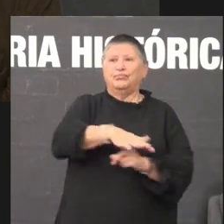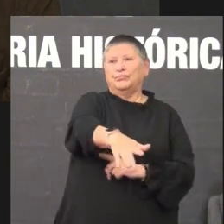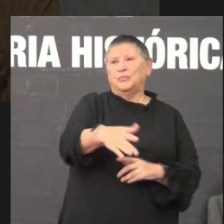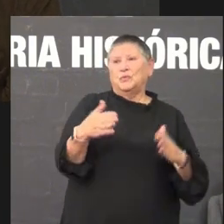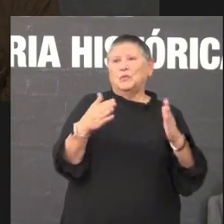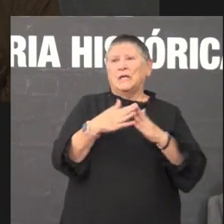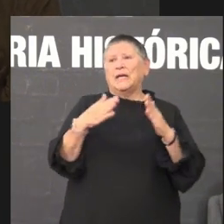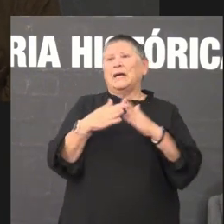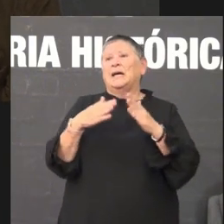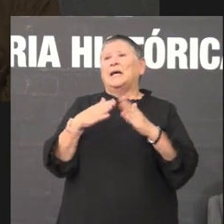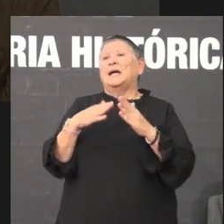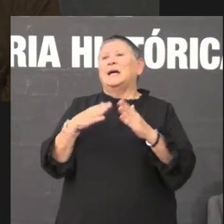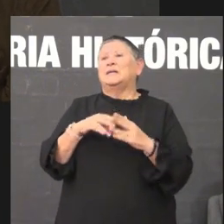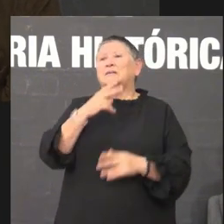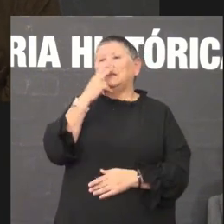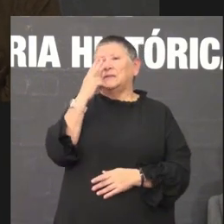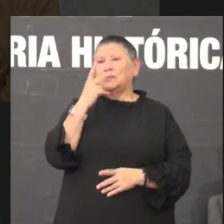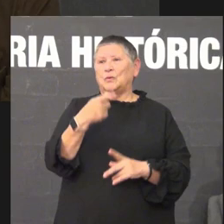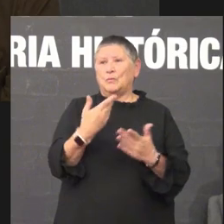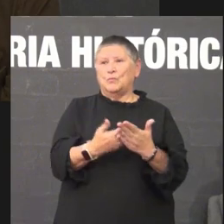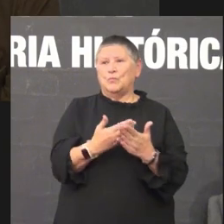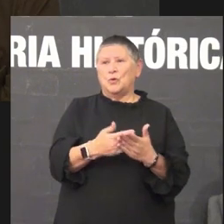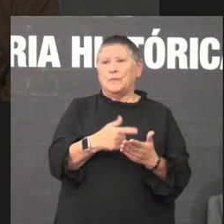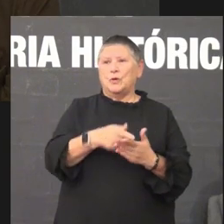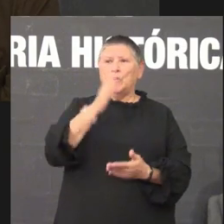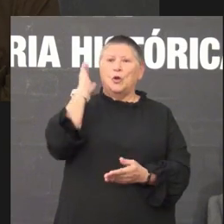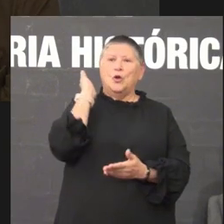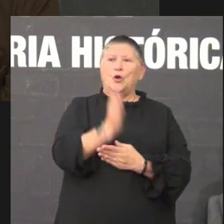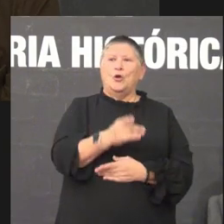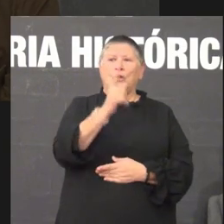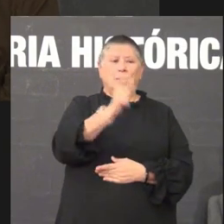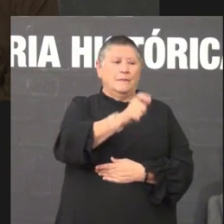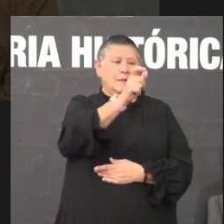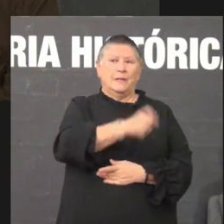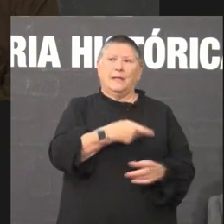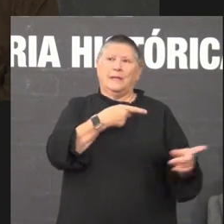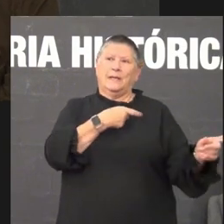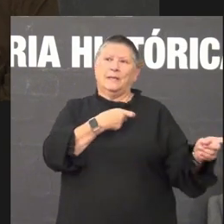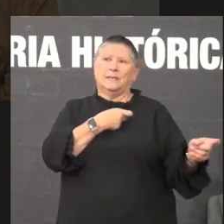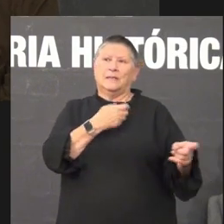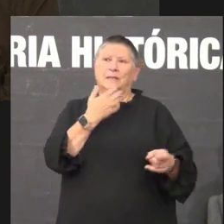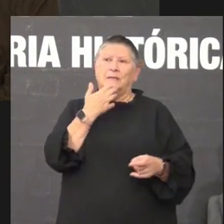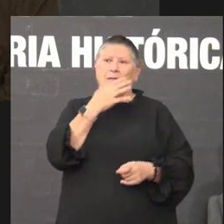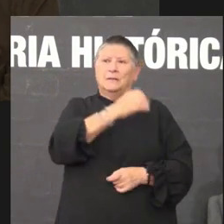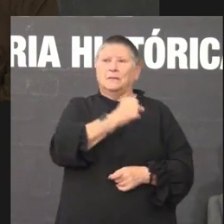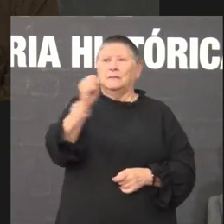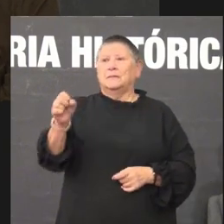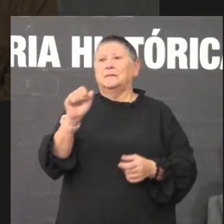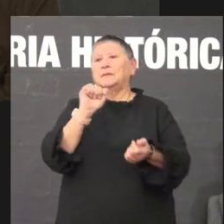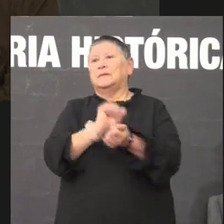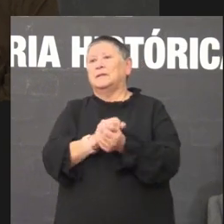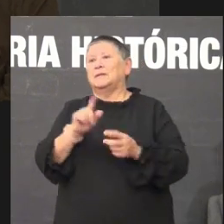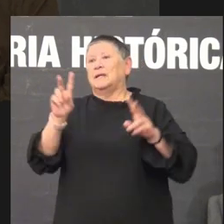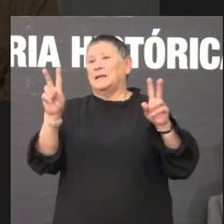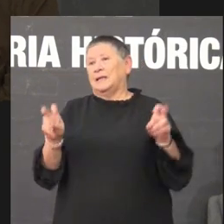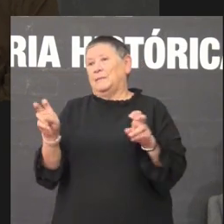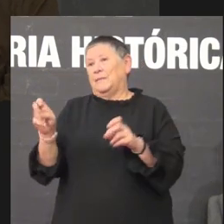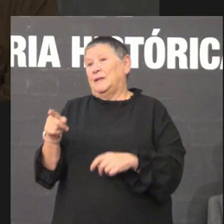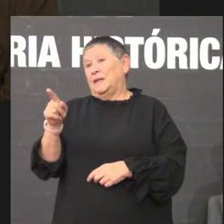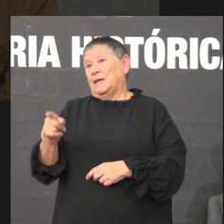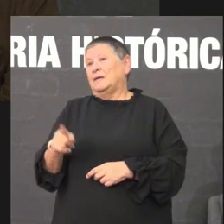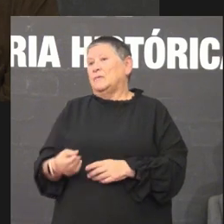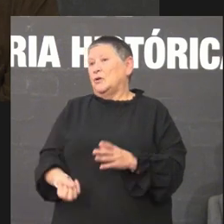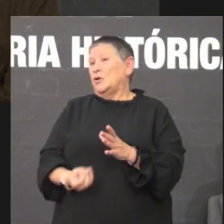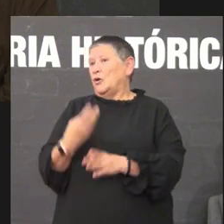documentación é interesante como son probas de cargo tamén contra os guerrilleiros porque neste país eu creo que eu já cae moi ben esta temática a estas jornadas